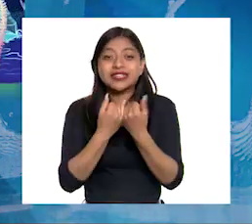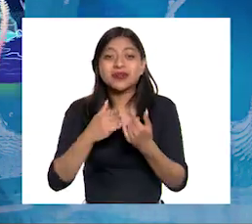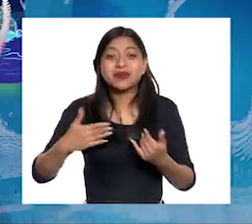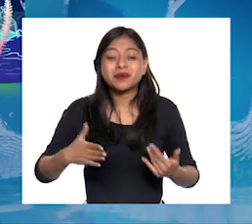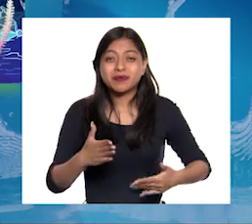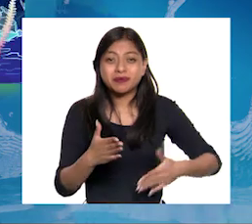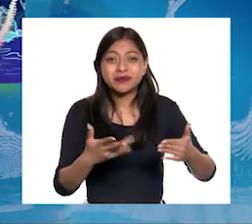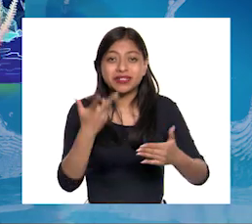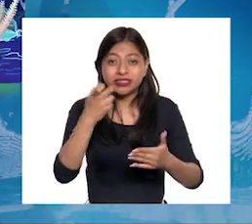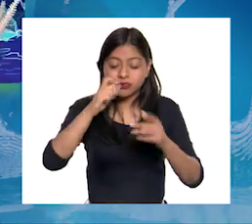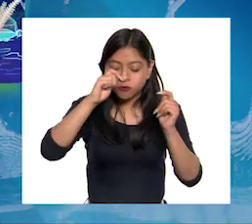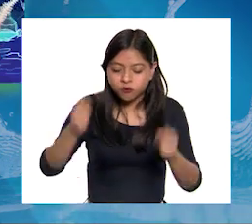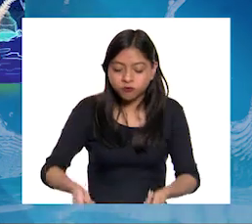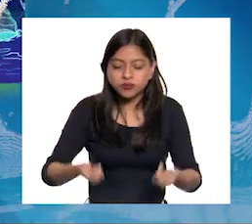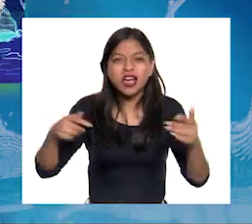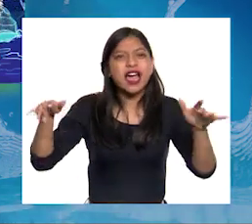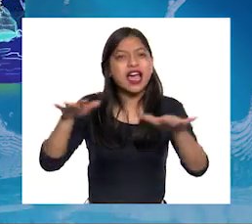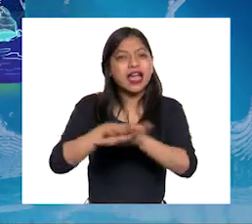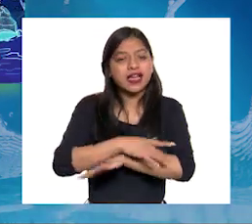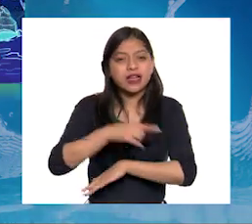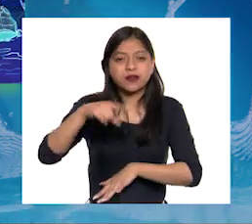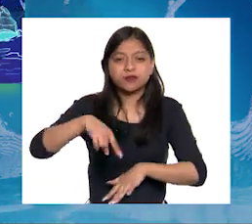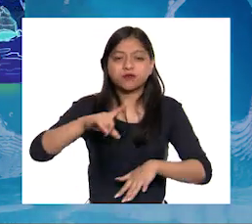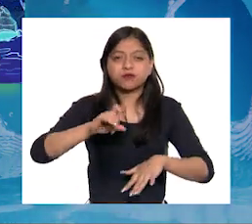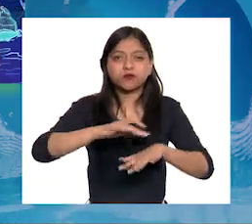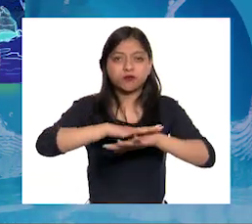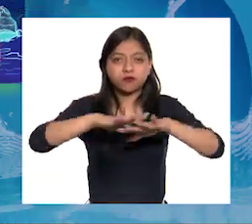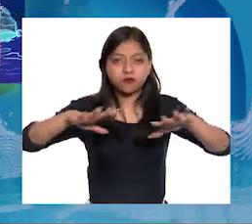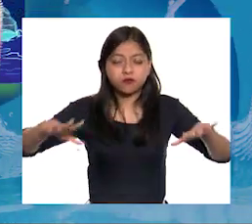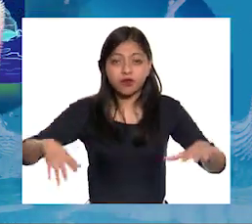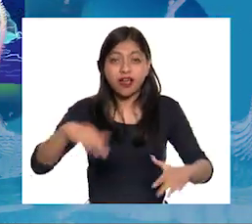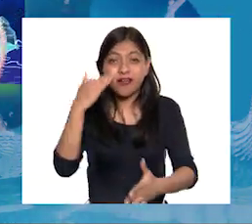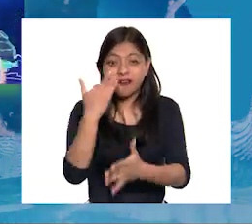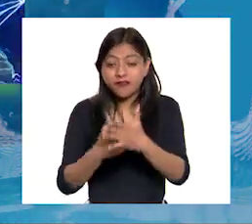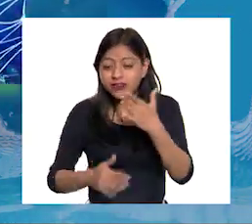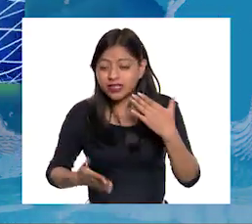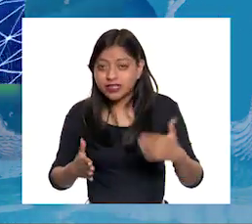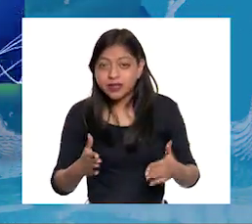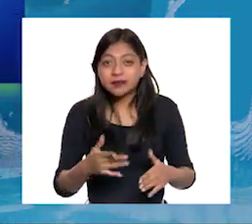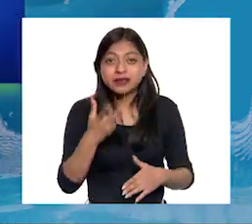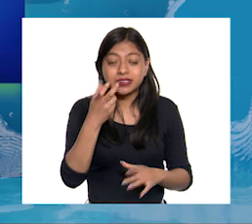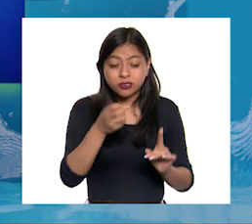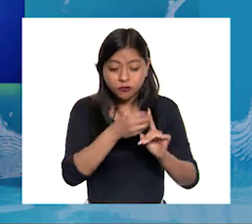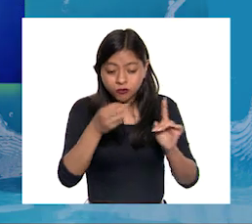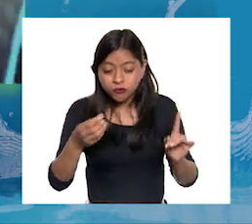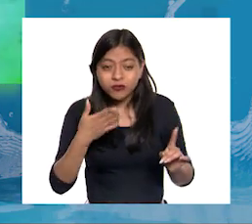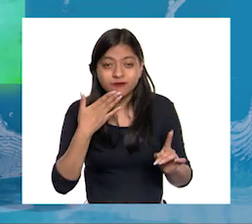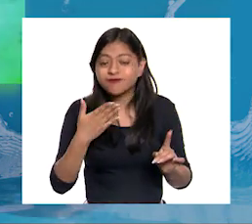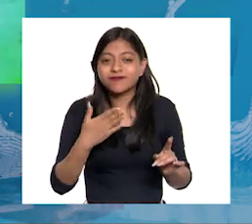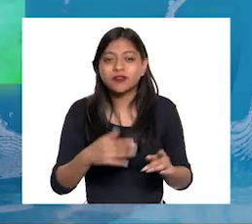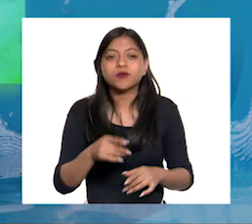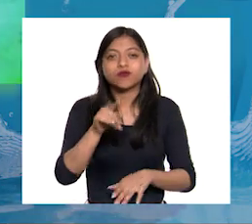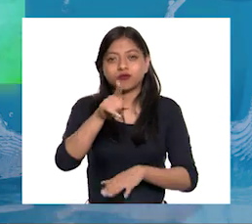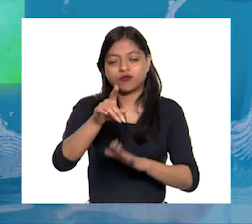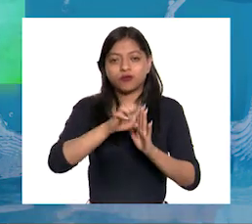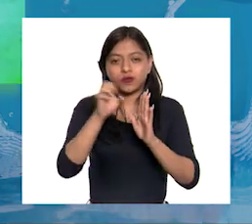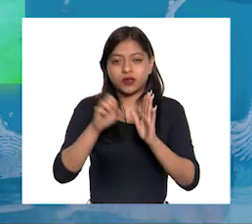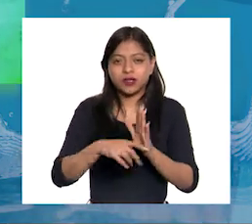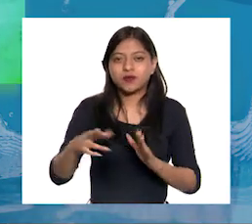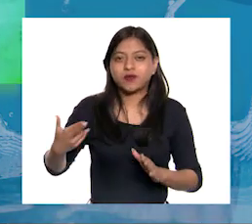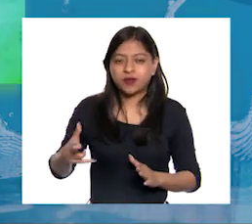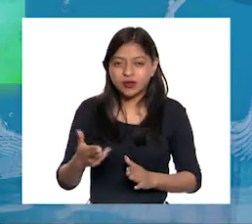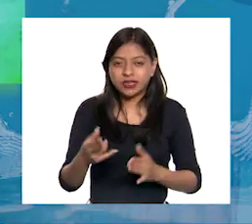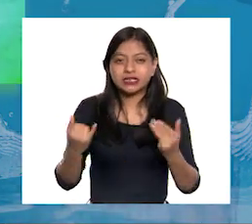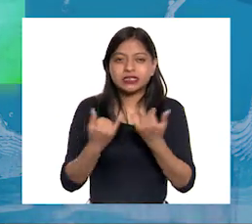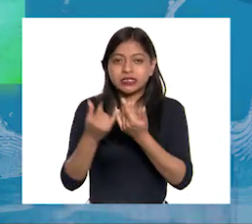hábitats La reducción de algunas especies cambia las relaciones y equilibrio entre ellas Muchos de los peces que se cultivan en ríos